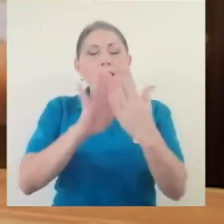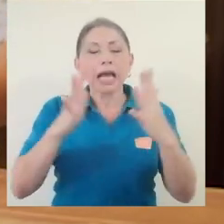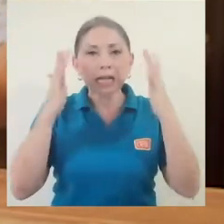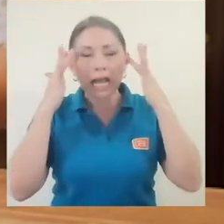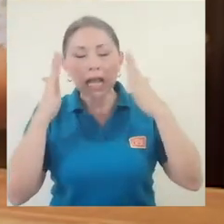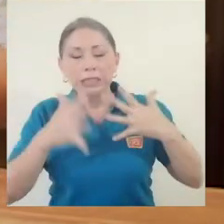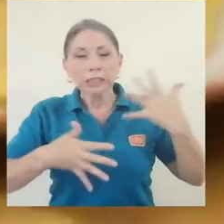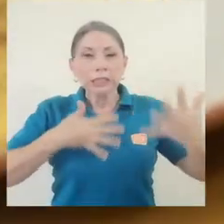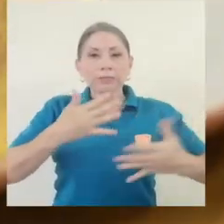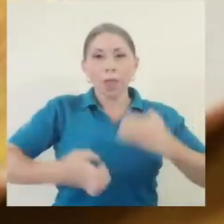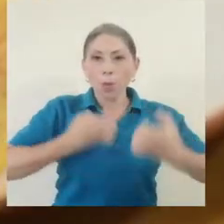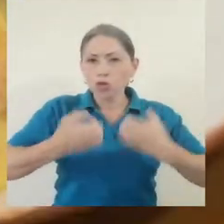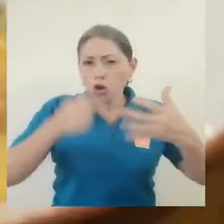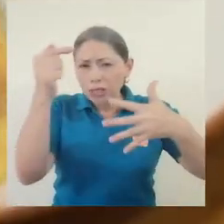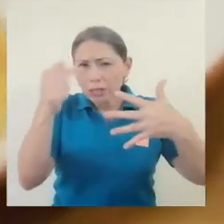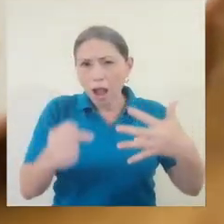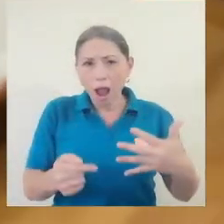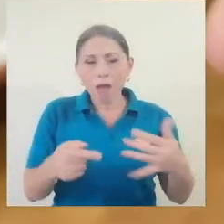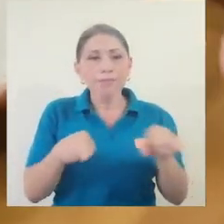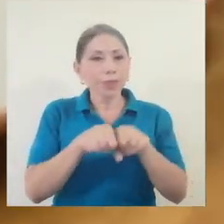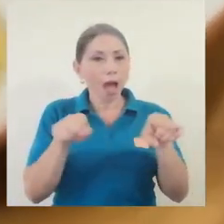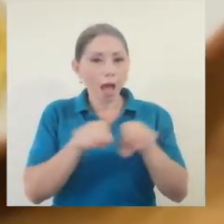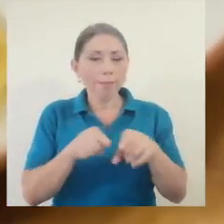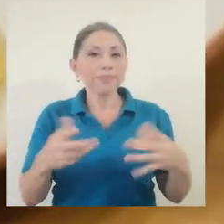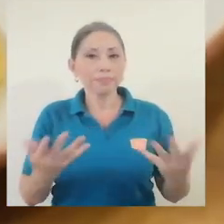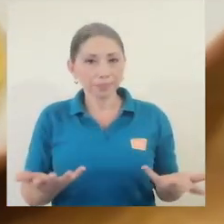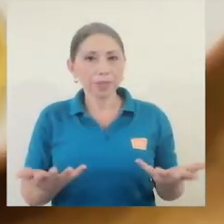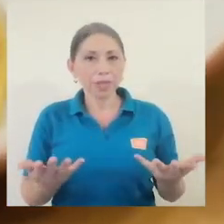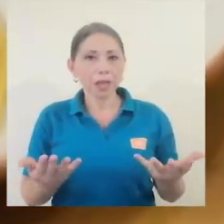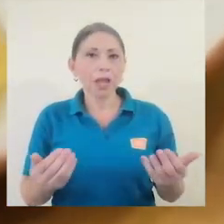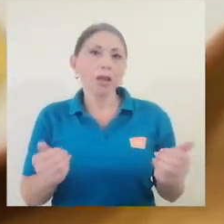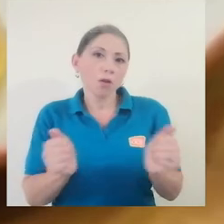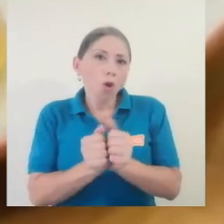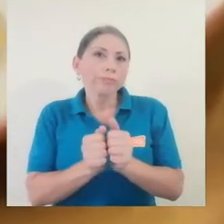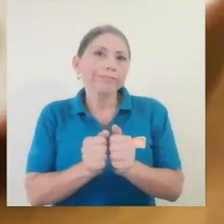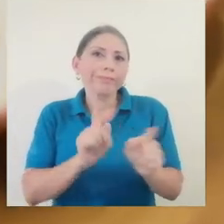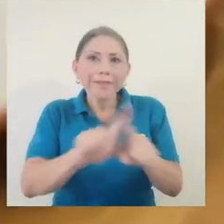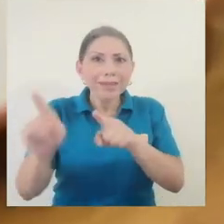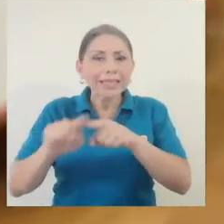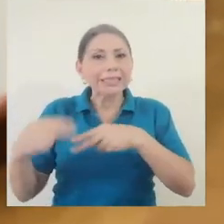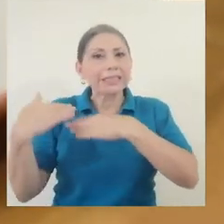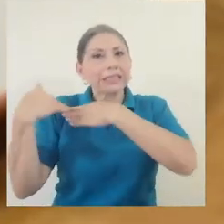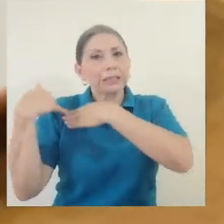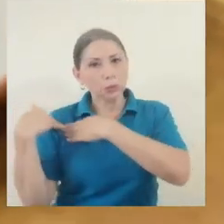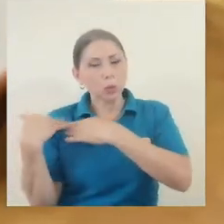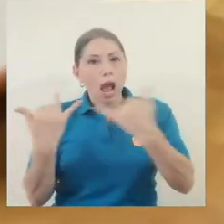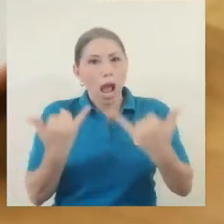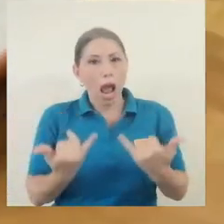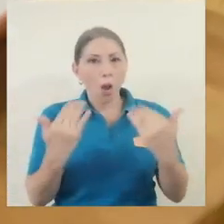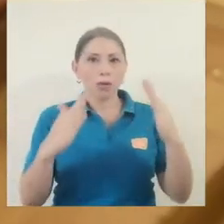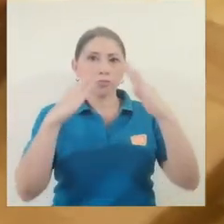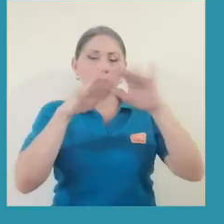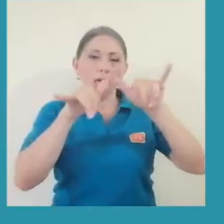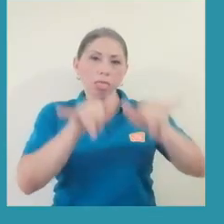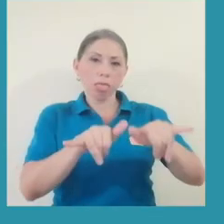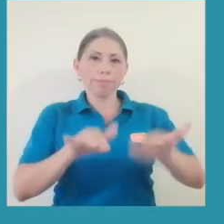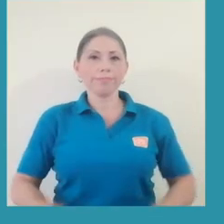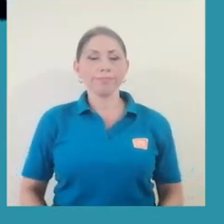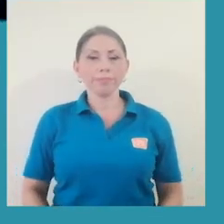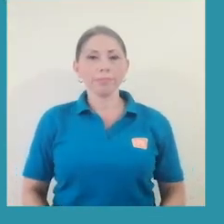de emociones. Y pues también cargas que estamos llevando en esta cuarentena.